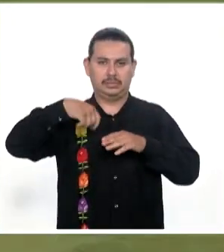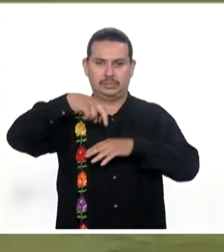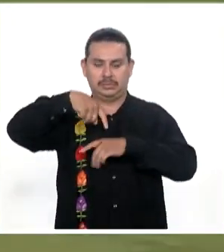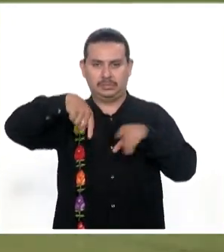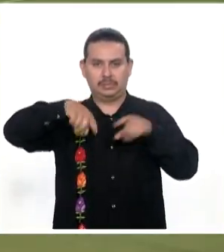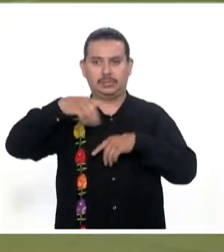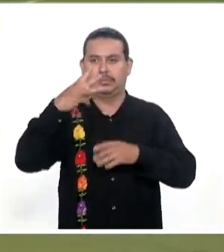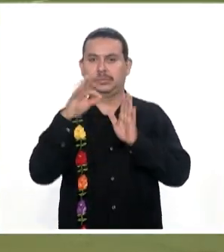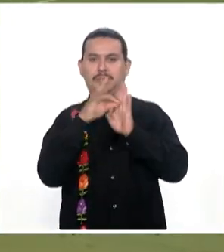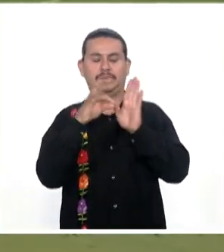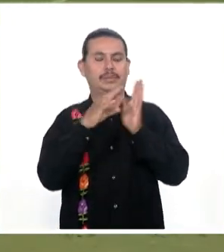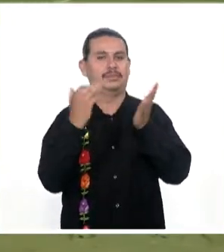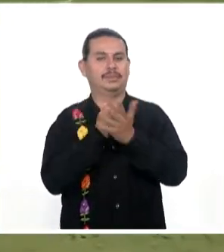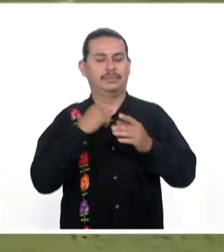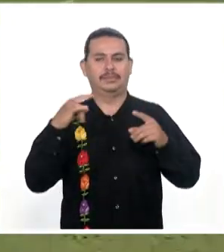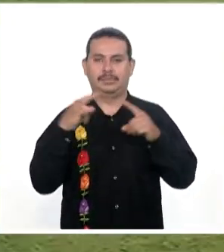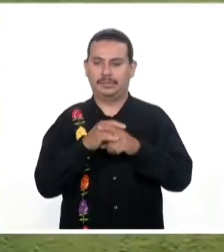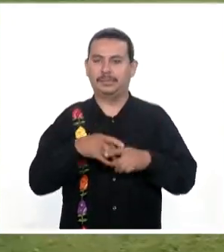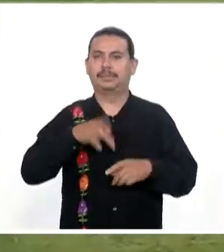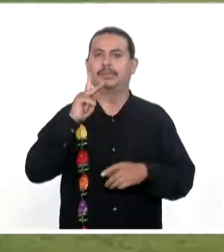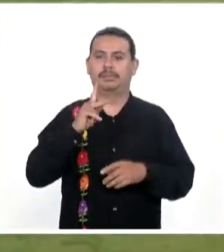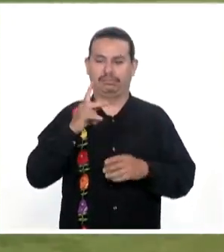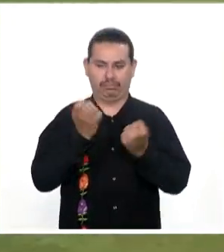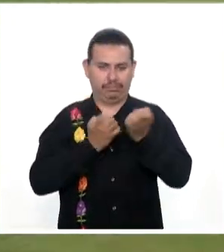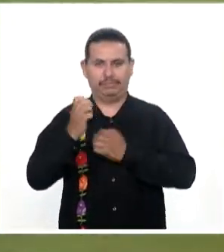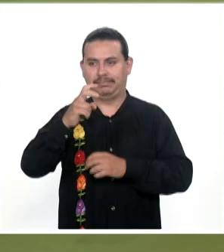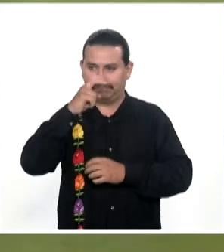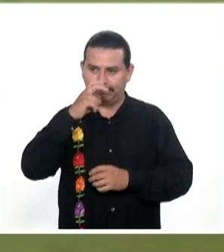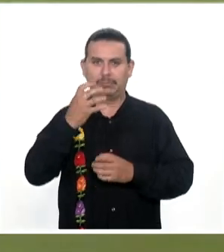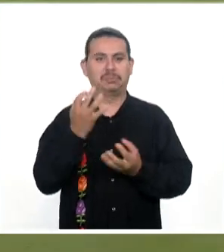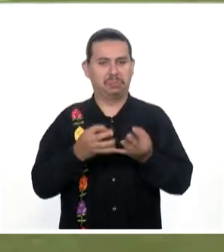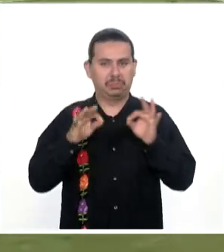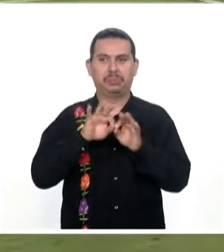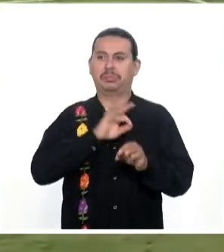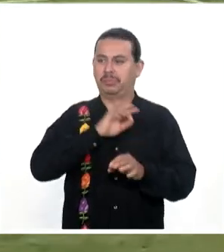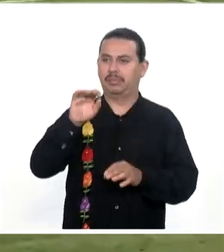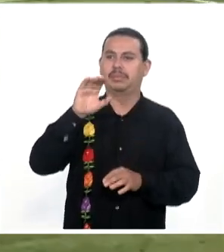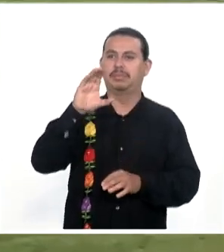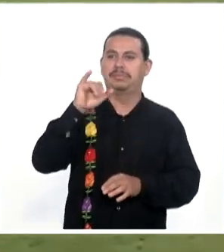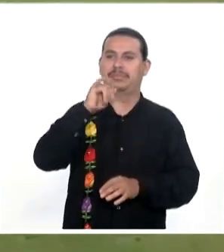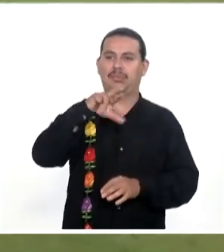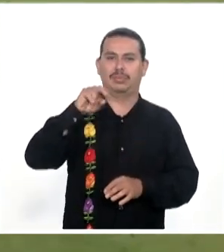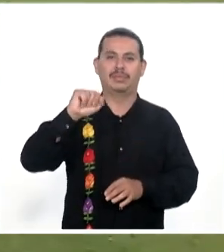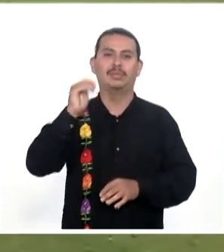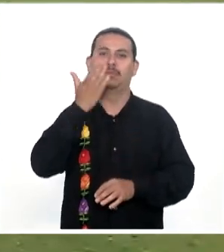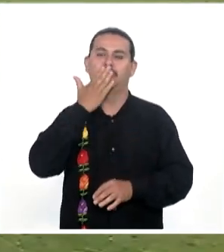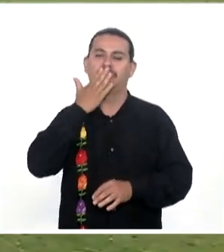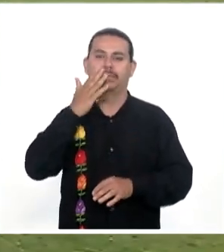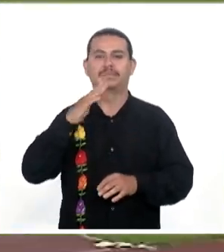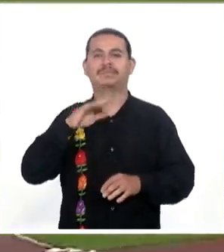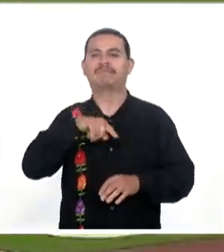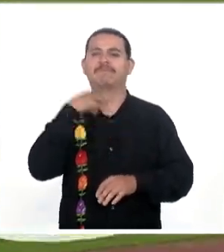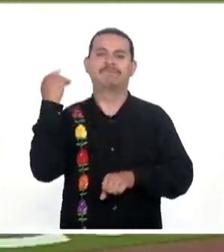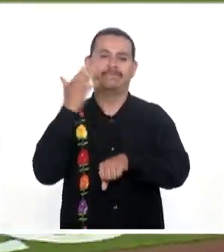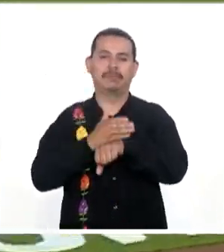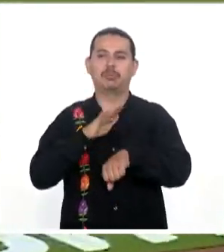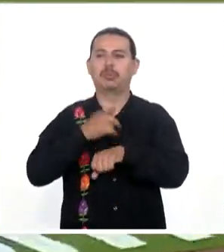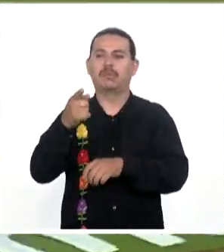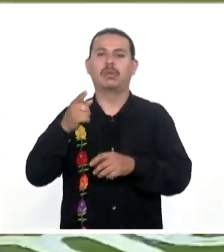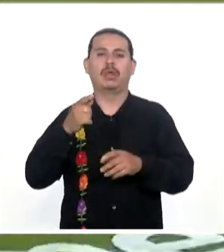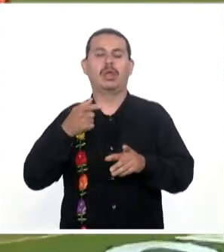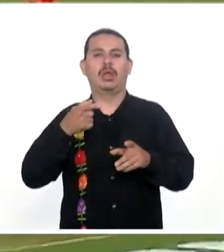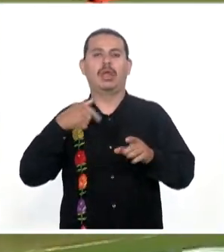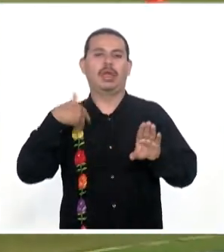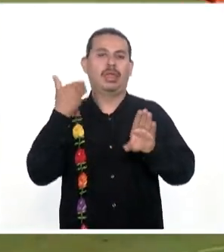Ganó los tres puntos En la mesa La comisión disciplinaria Dio a conocer Que el conjunto De Cimarrones De Sonora Fue sancionado Por una alineación Indebida